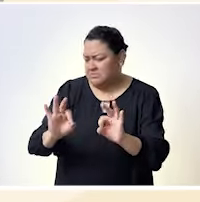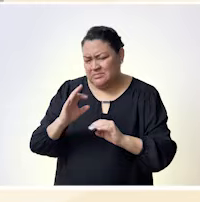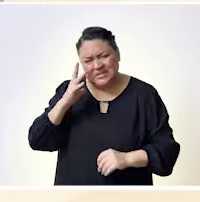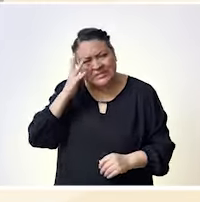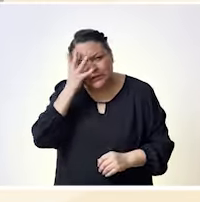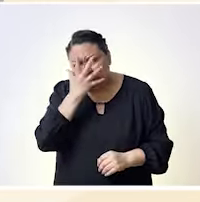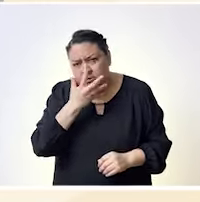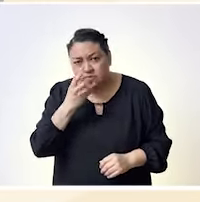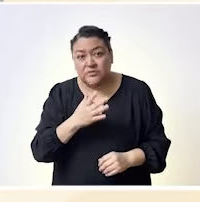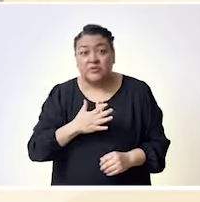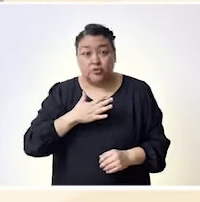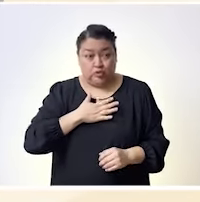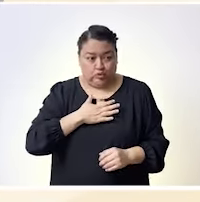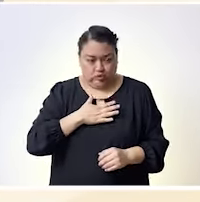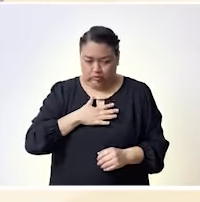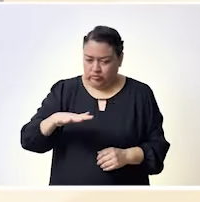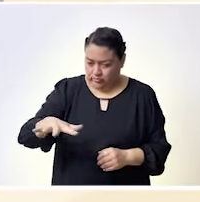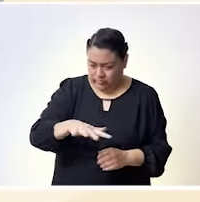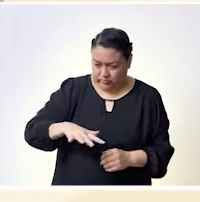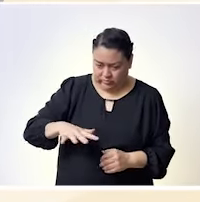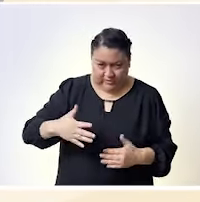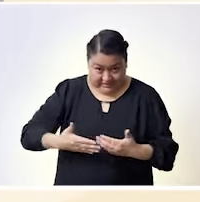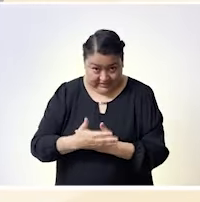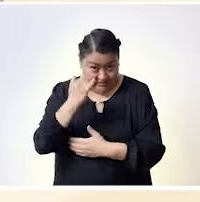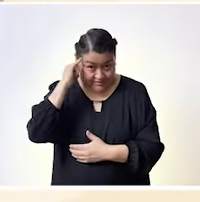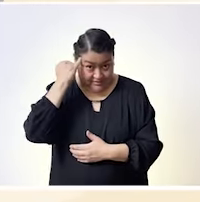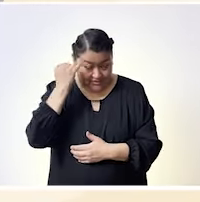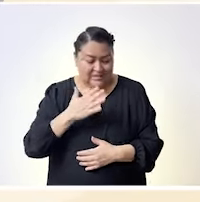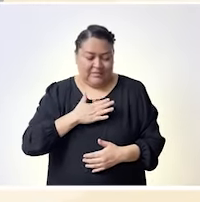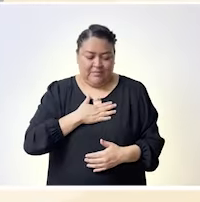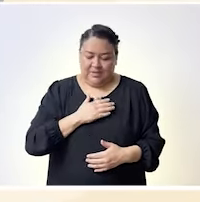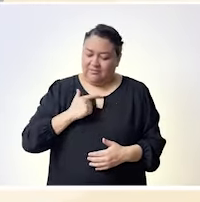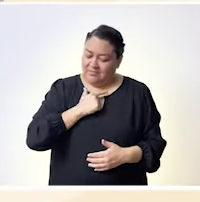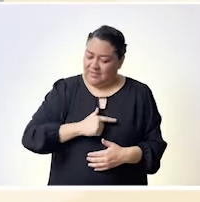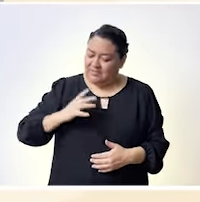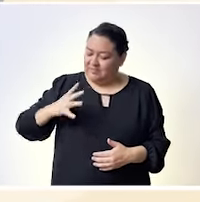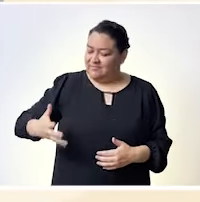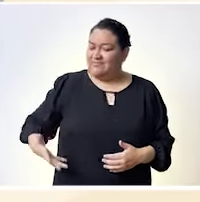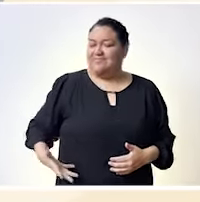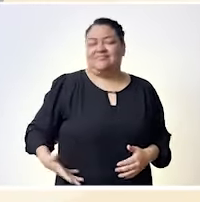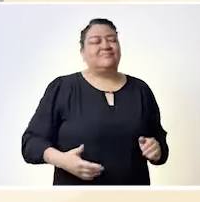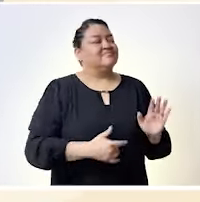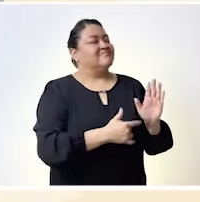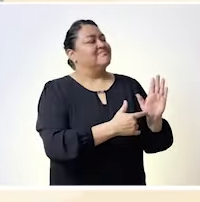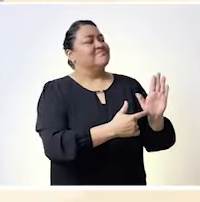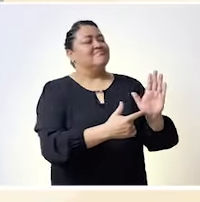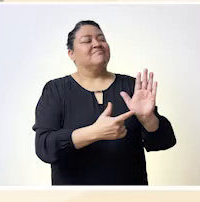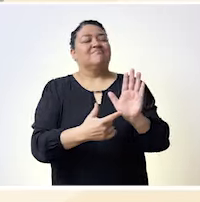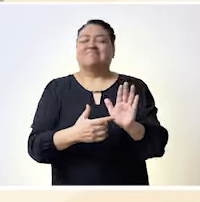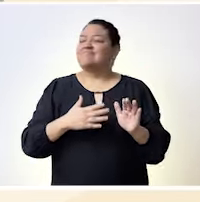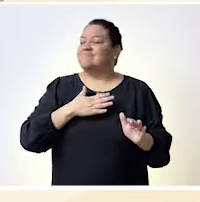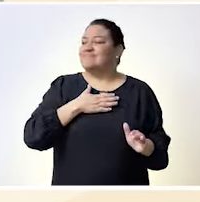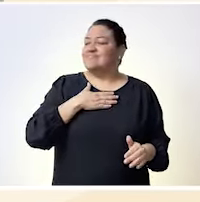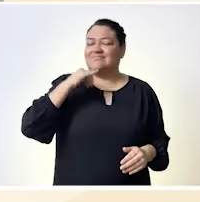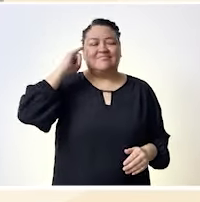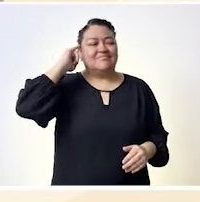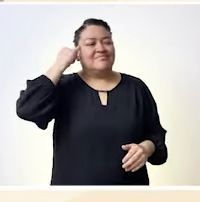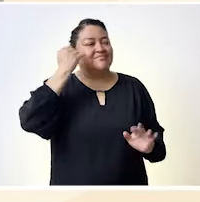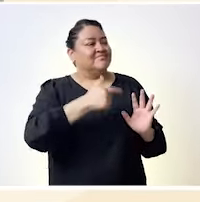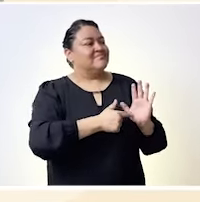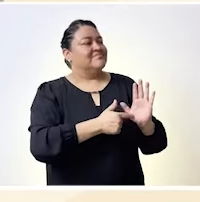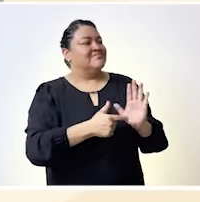deseo que las otras mujeres también puedan tener esa fuerza de hacer de realizarse